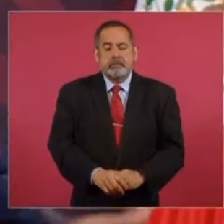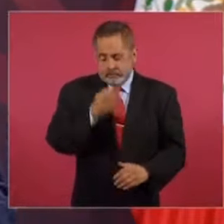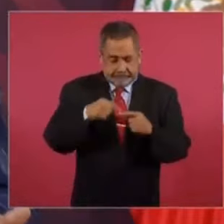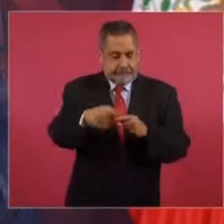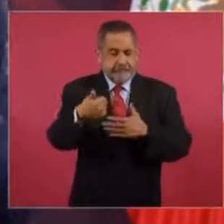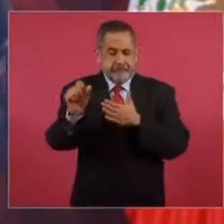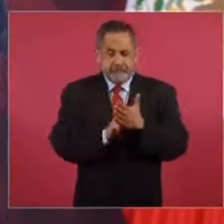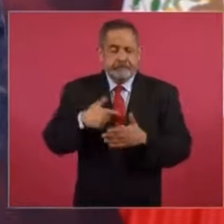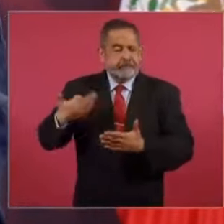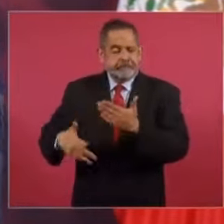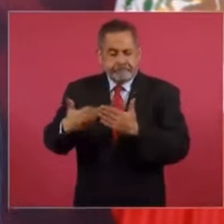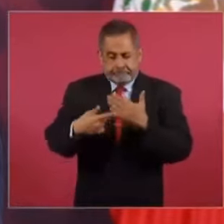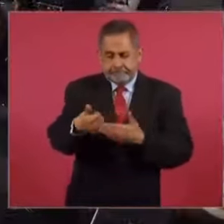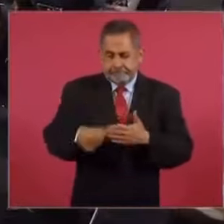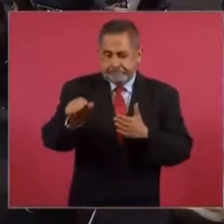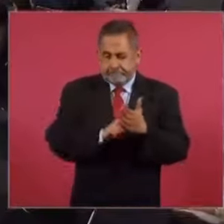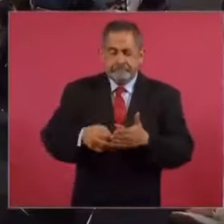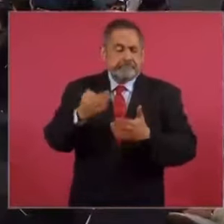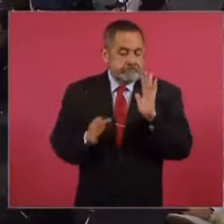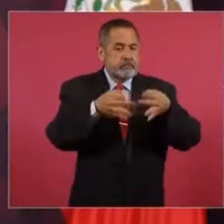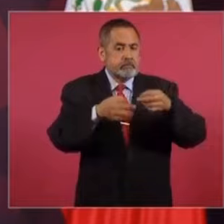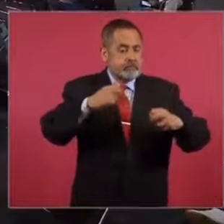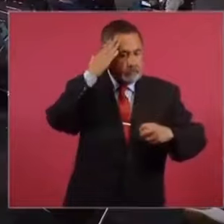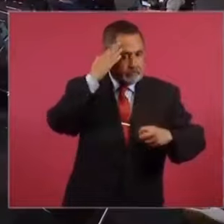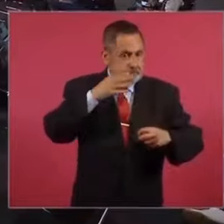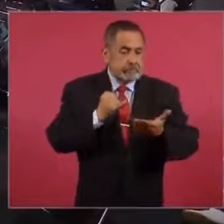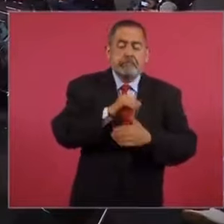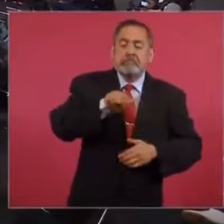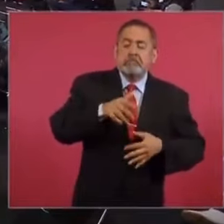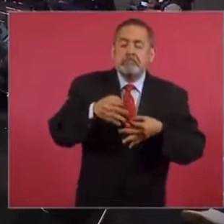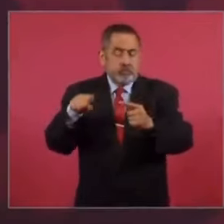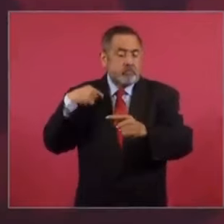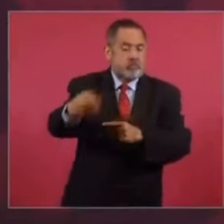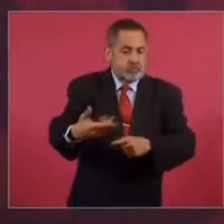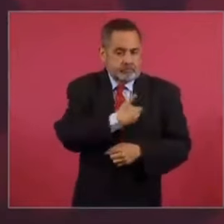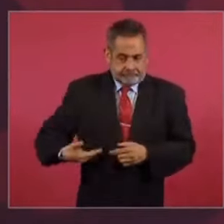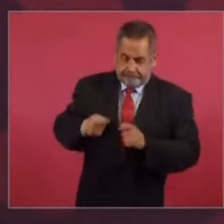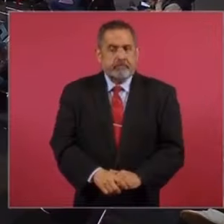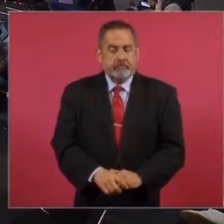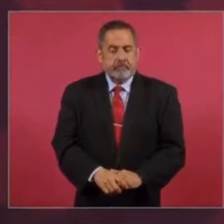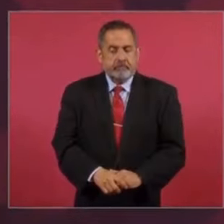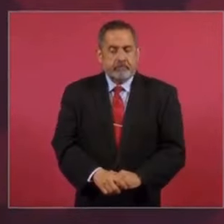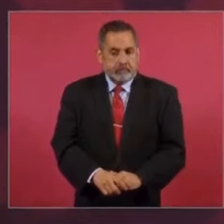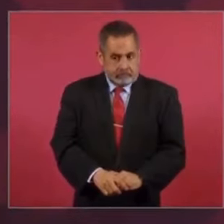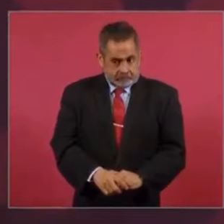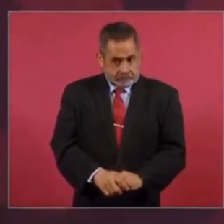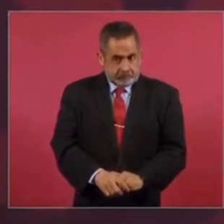En estos seis meses que me faltan, ¿qué podría ser? O en el próximo gobierno, pero se tiene que resolver.